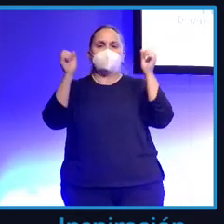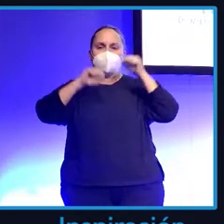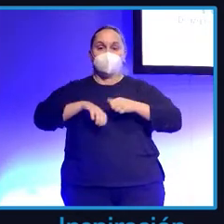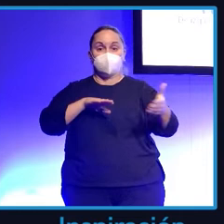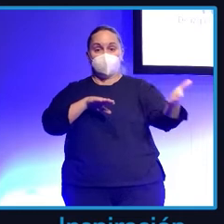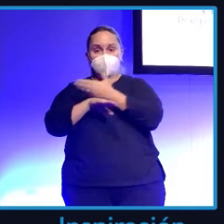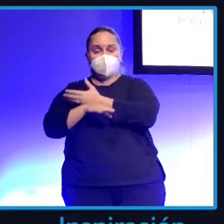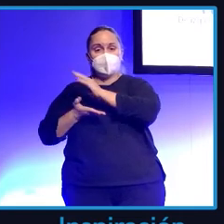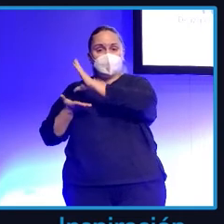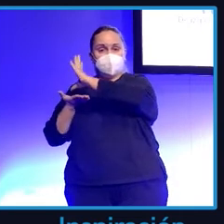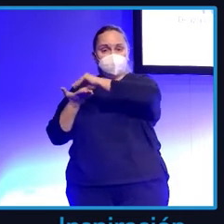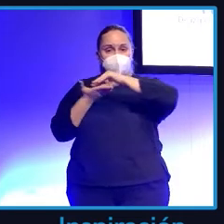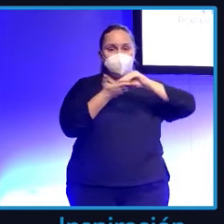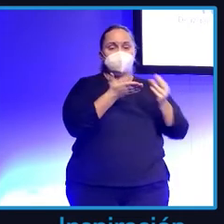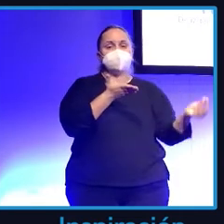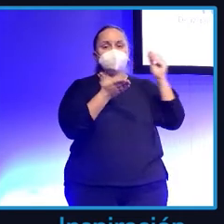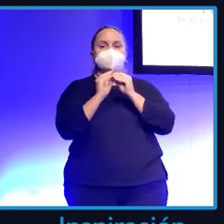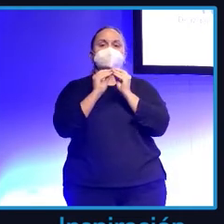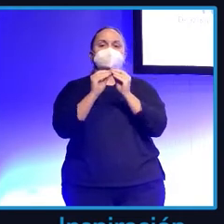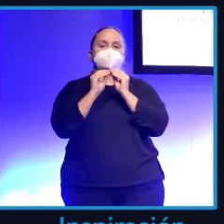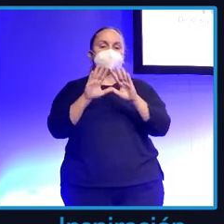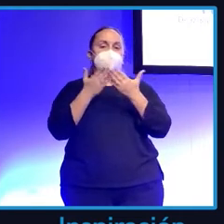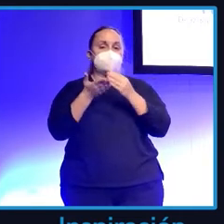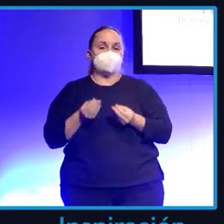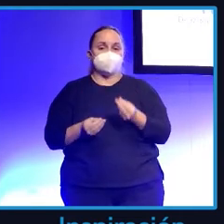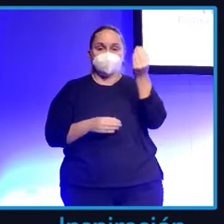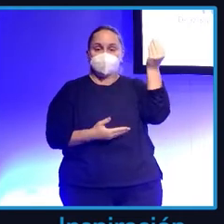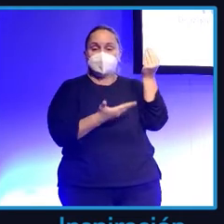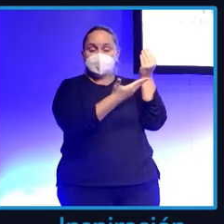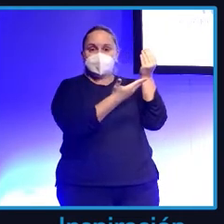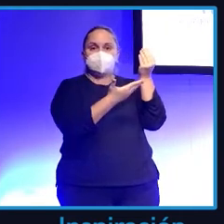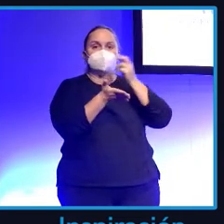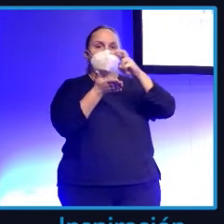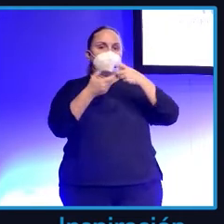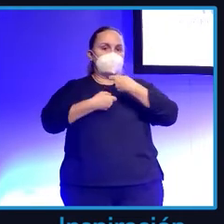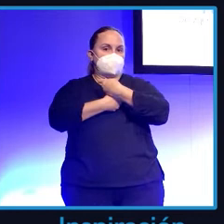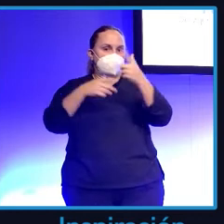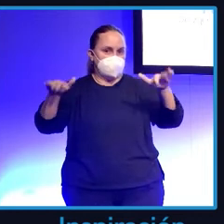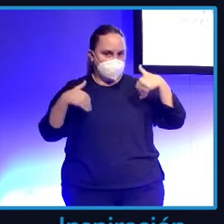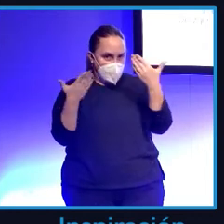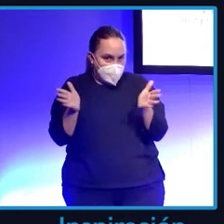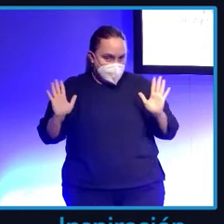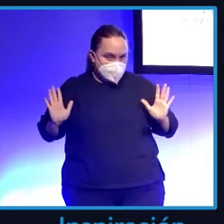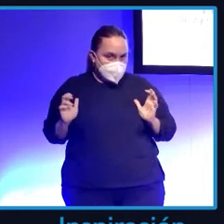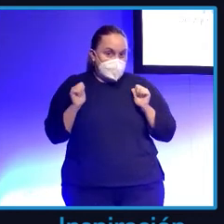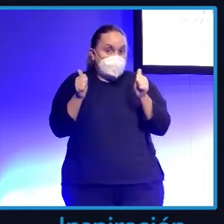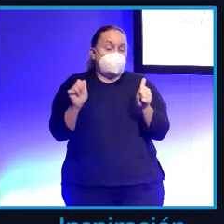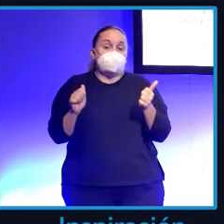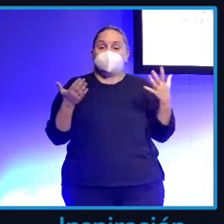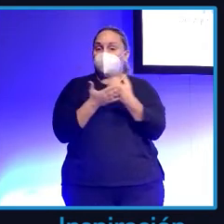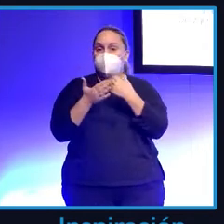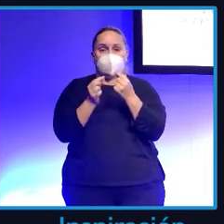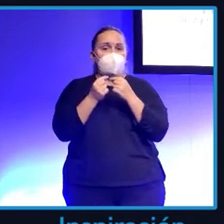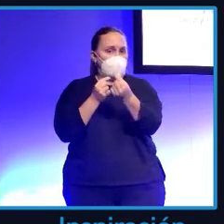lo vamos a poner en un libro. Hicimos este libro, que lo imprimí para regalar luego, esto era online,